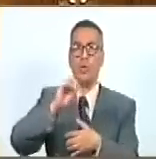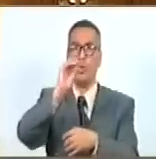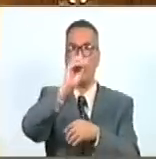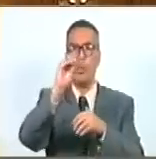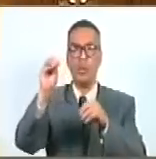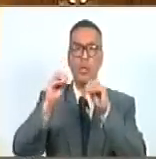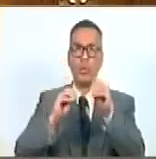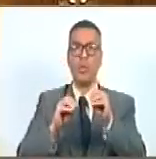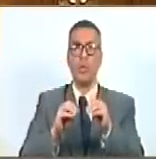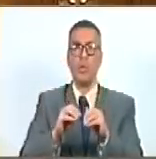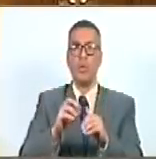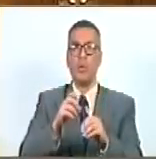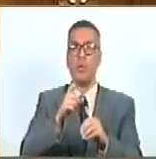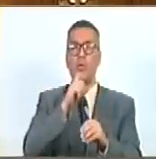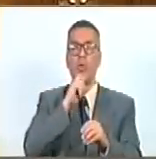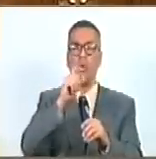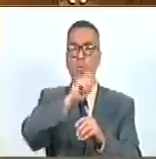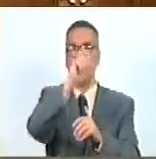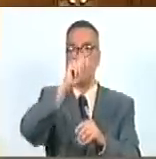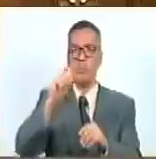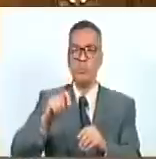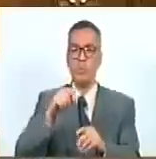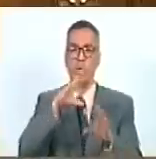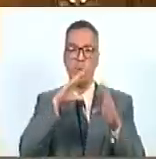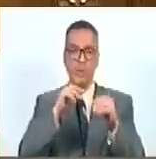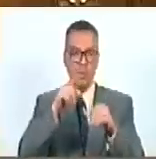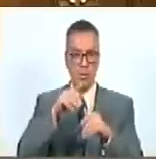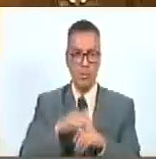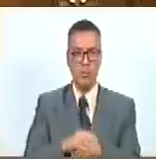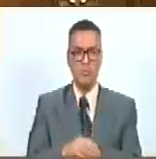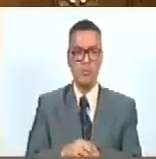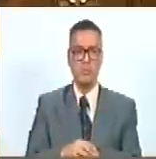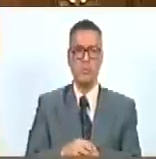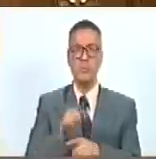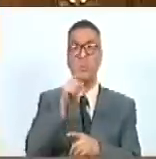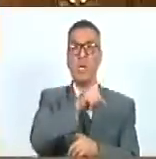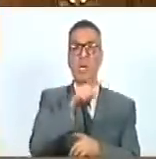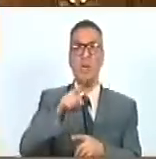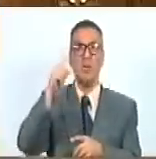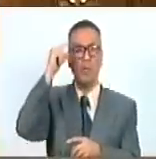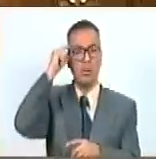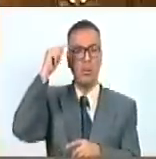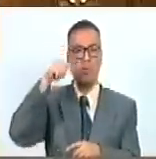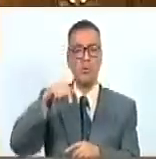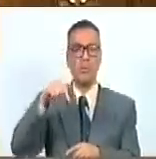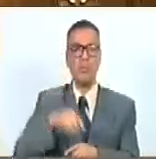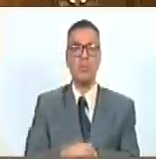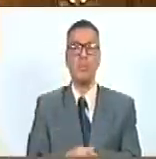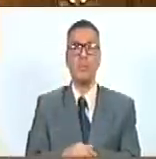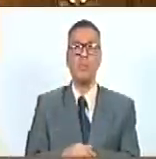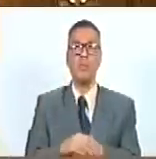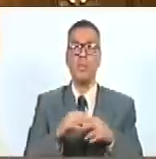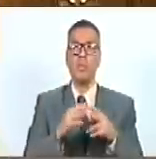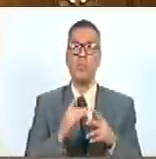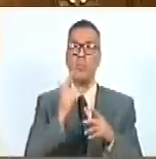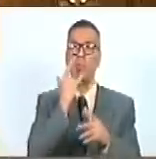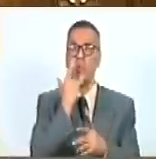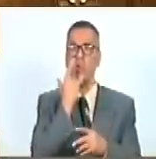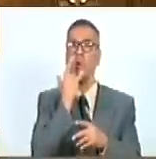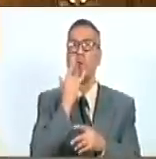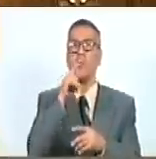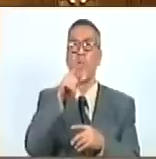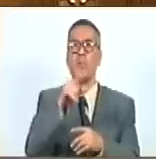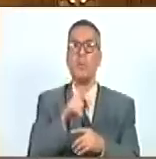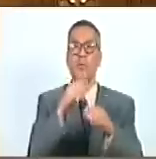nombre con letras de oro. Y hablamos de ellos hoy. Valoramos y